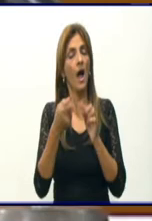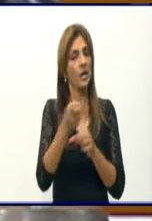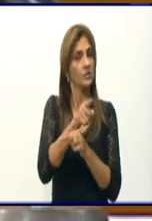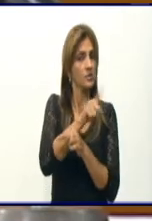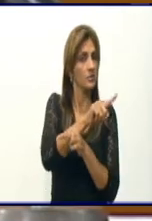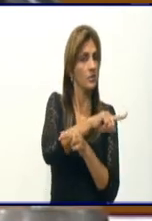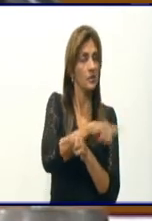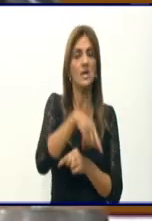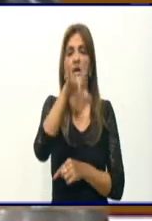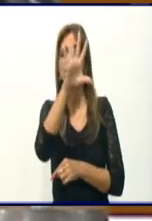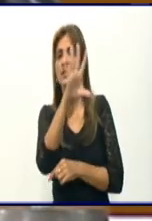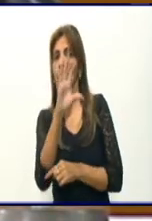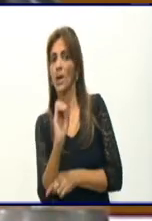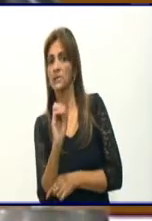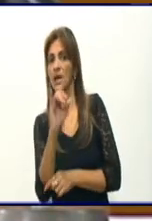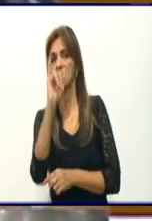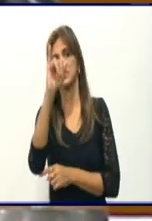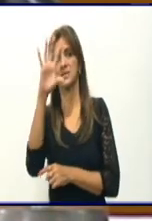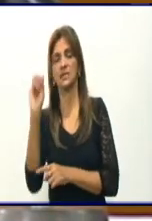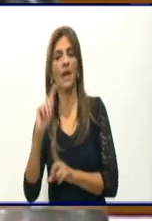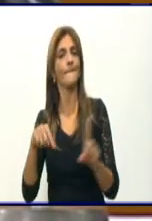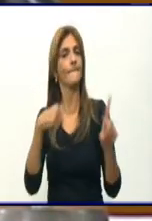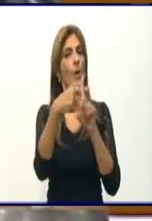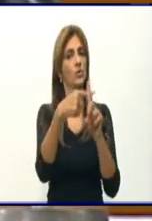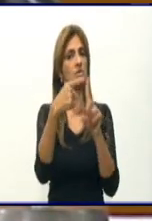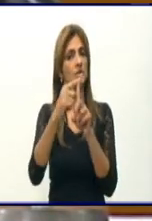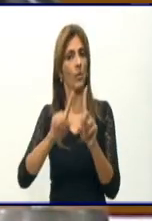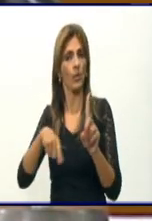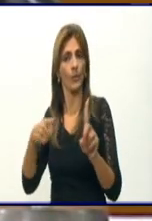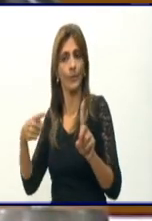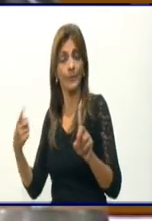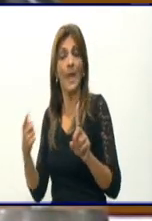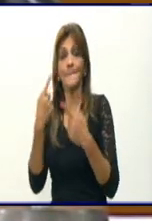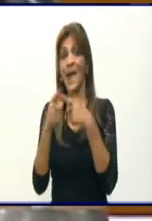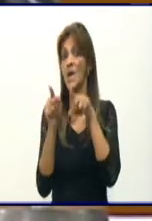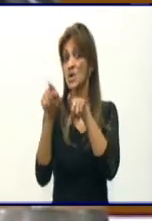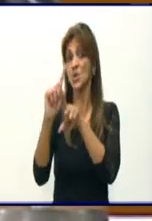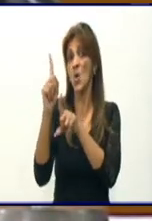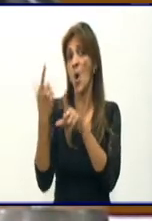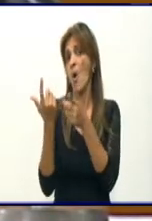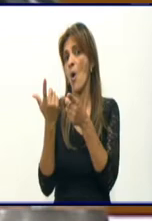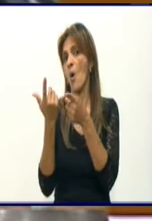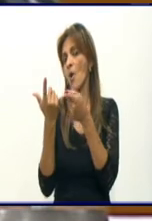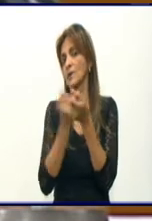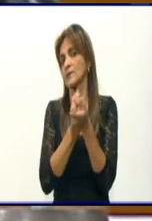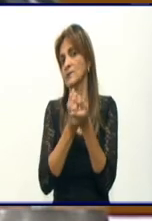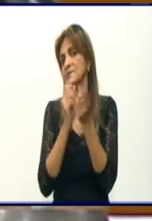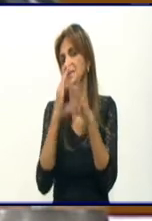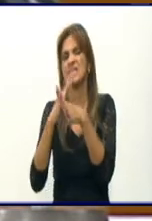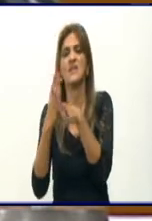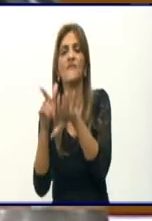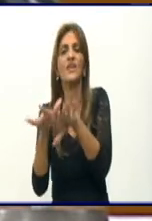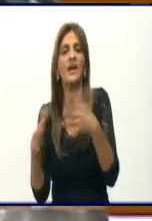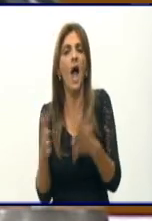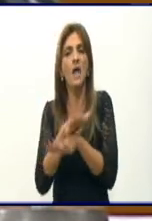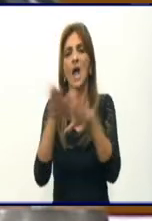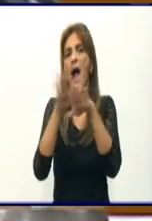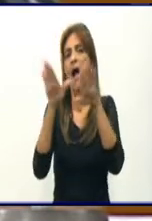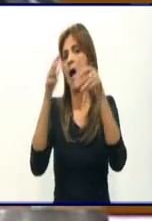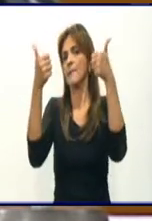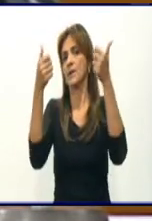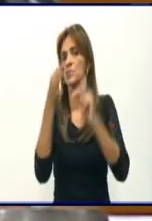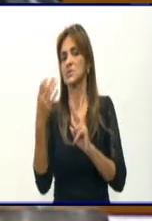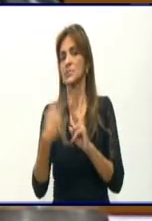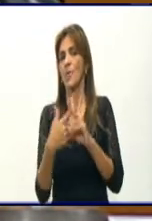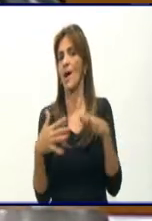ahí. Pero eso no significa que esté el problema resuelto y que estemos ya en la provincia llegando a